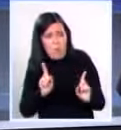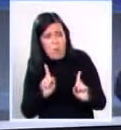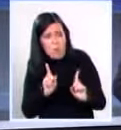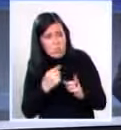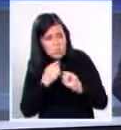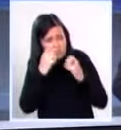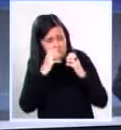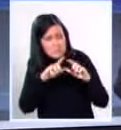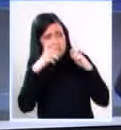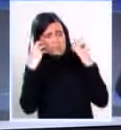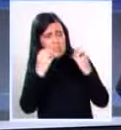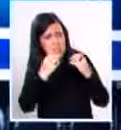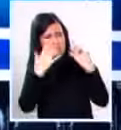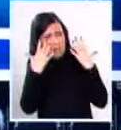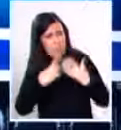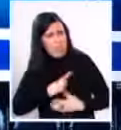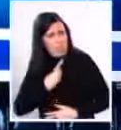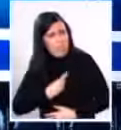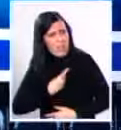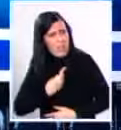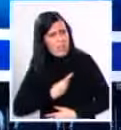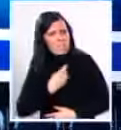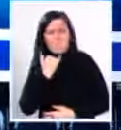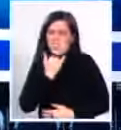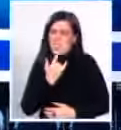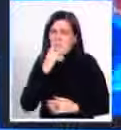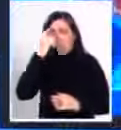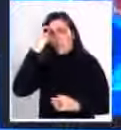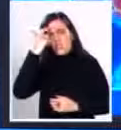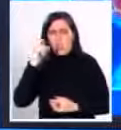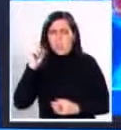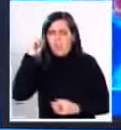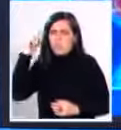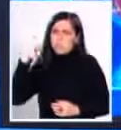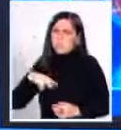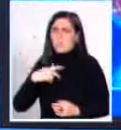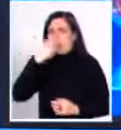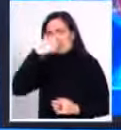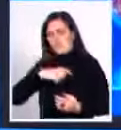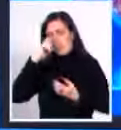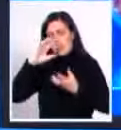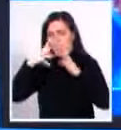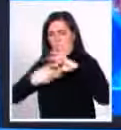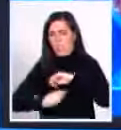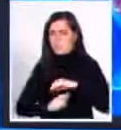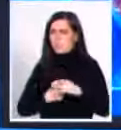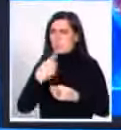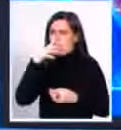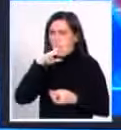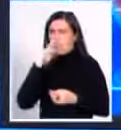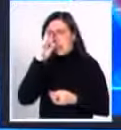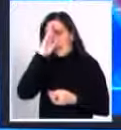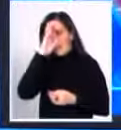admirarlo, Luis Eduardo. La gente se adapta a cosas mucho peores. Traté de aprender a hablar labios en inglés,